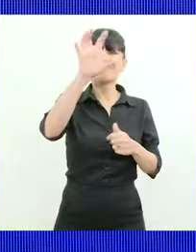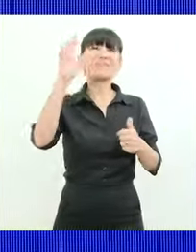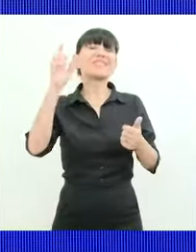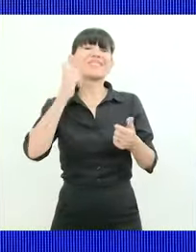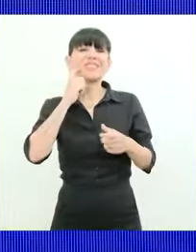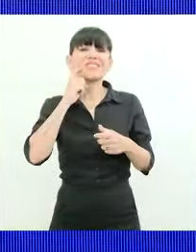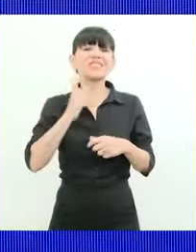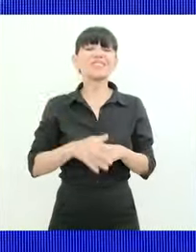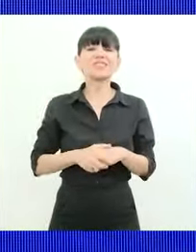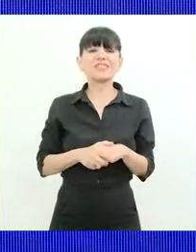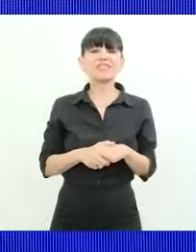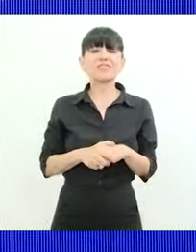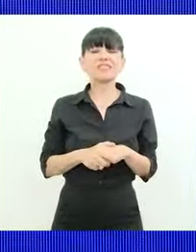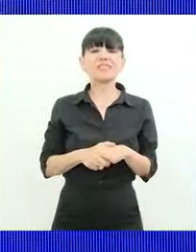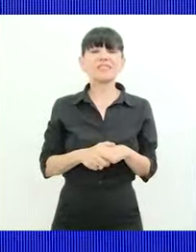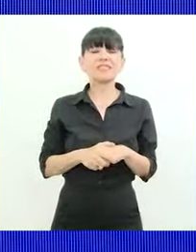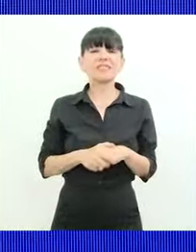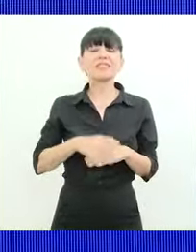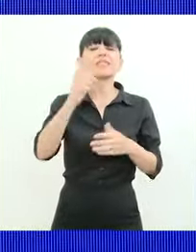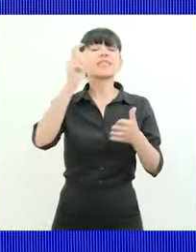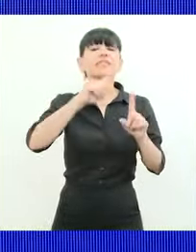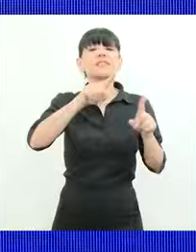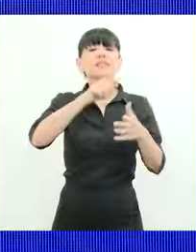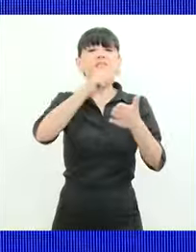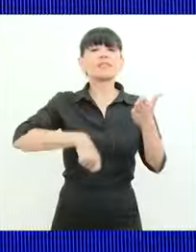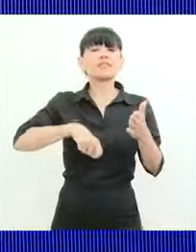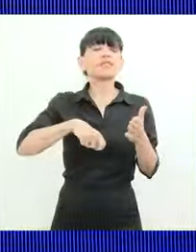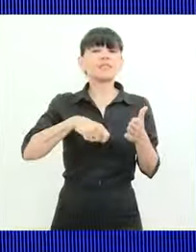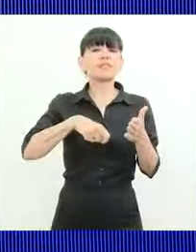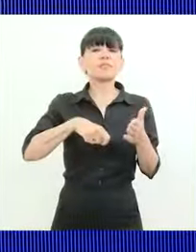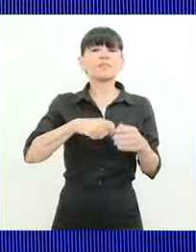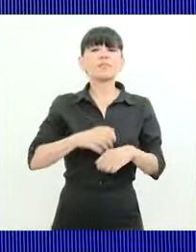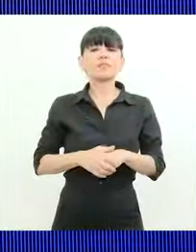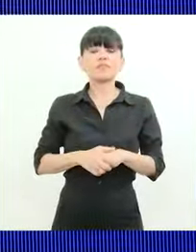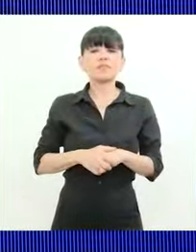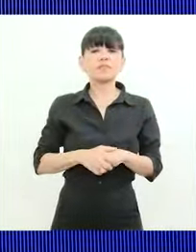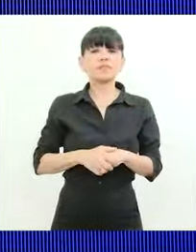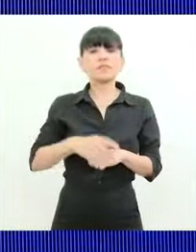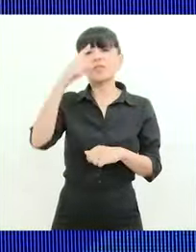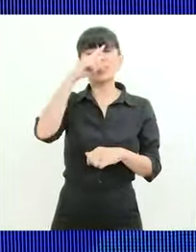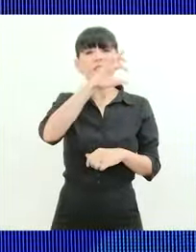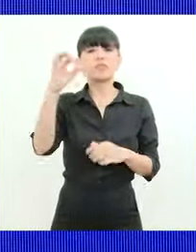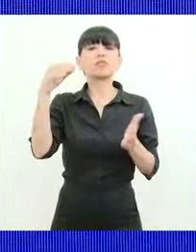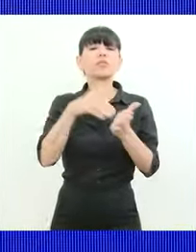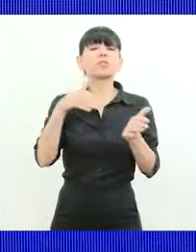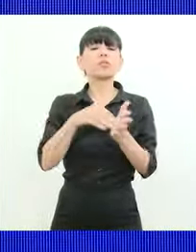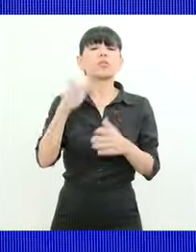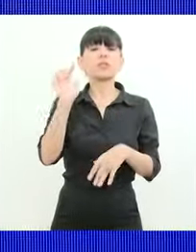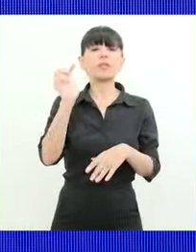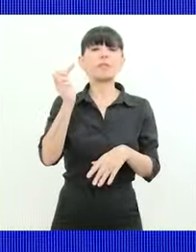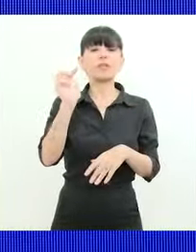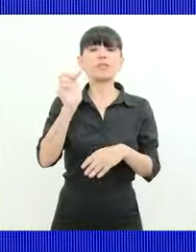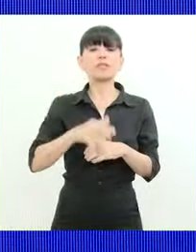hace 72 horas, firmé el contrato del segundo puente. Cierto, del BID, con crédito del BID. 700 millones de dólares, más